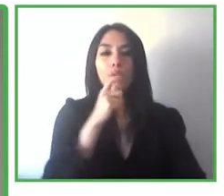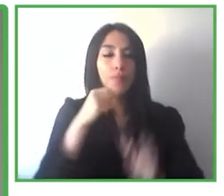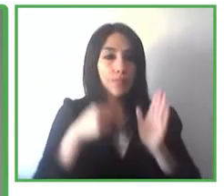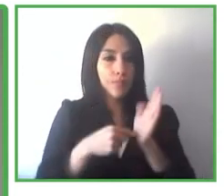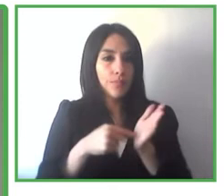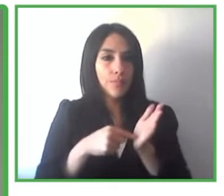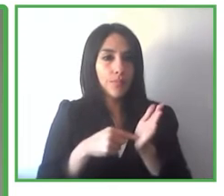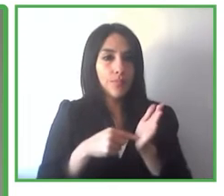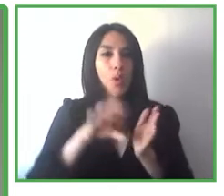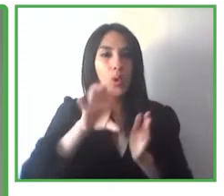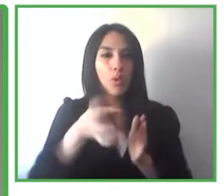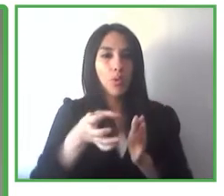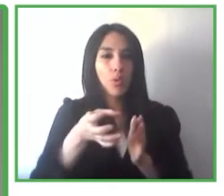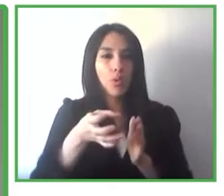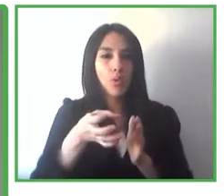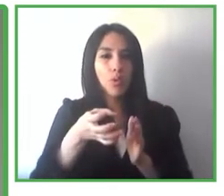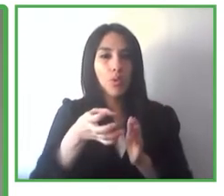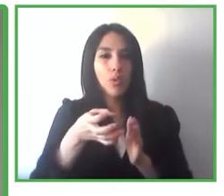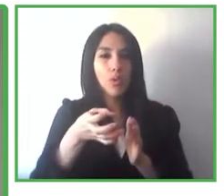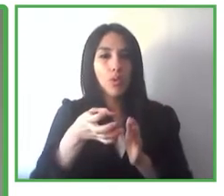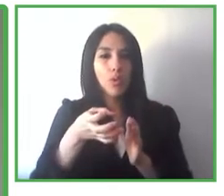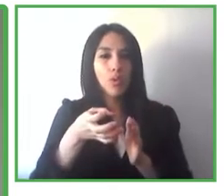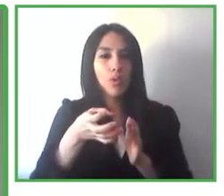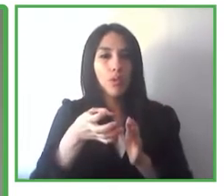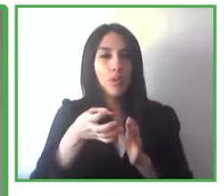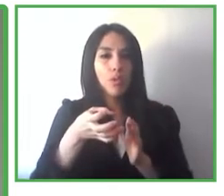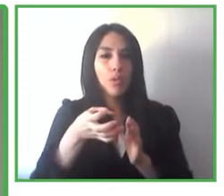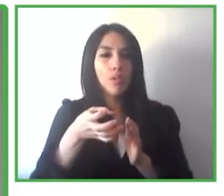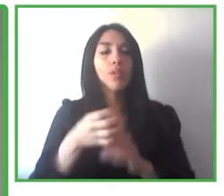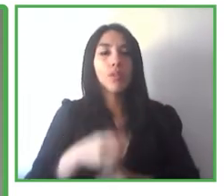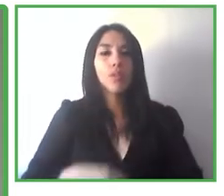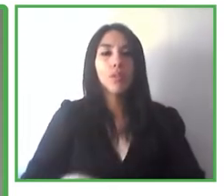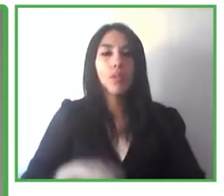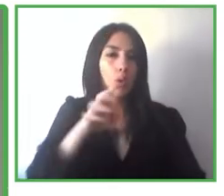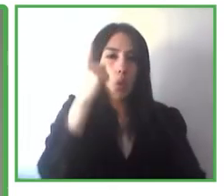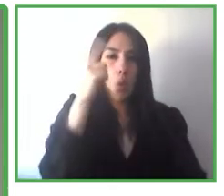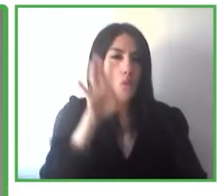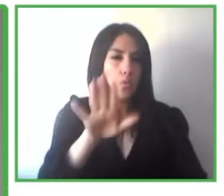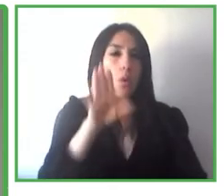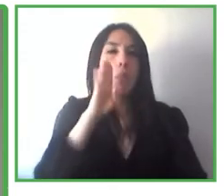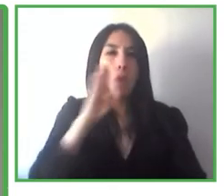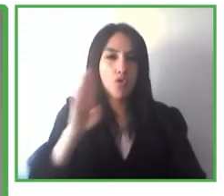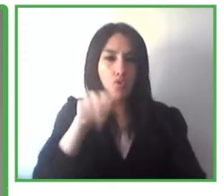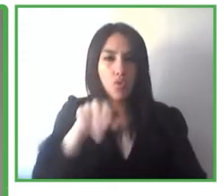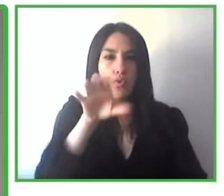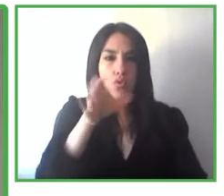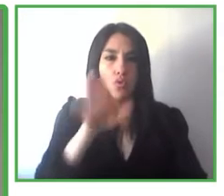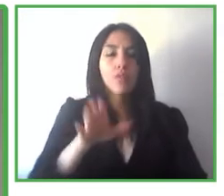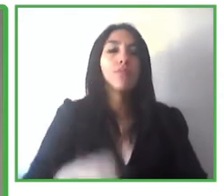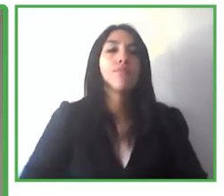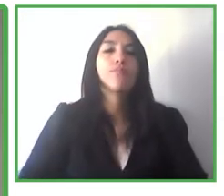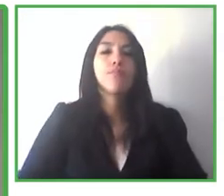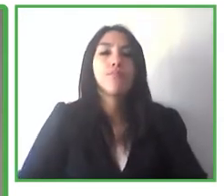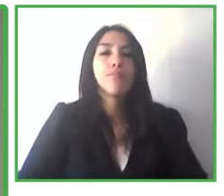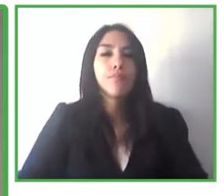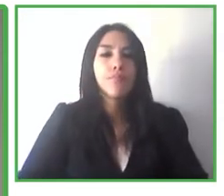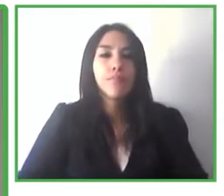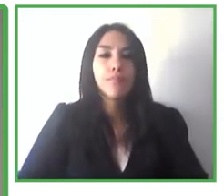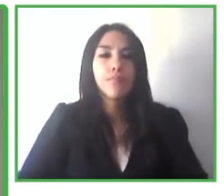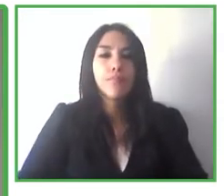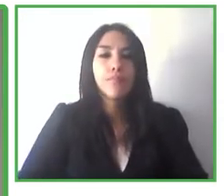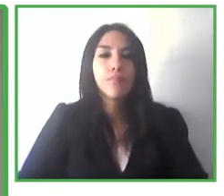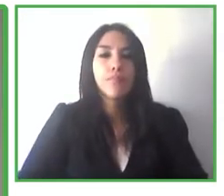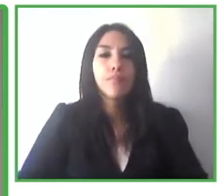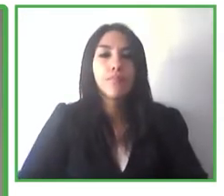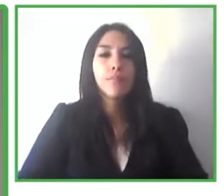tecnologías emergentes o estas tecnologías innovadoras como de vanguardia, como aquellas que son relativamente nuevas, de rápido desarrollo,